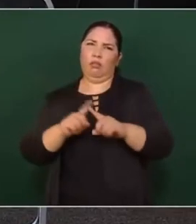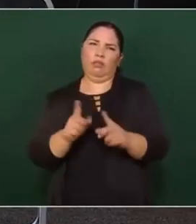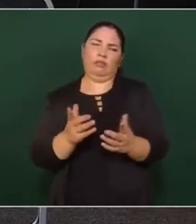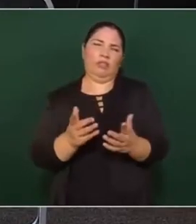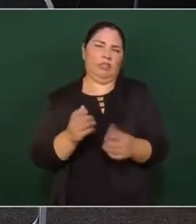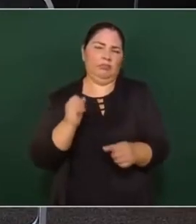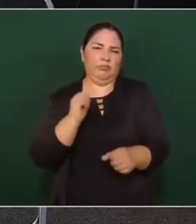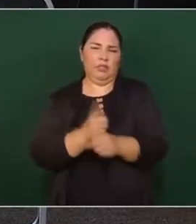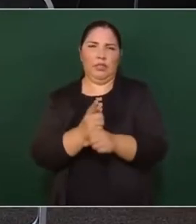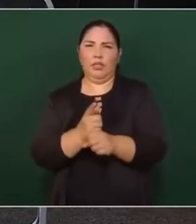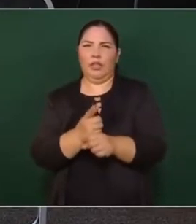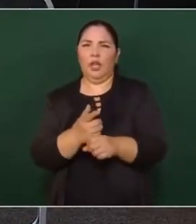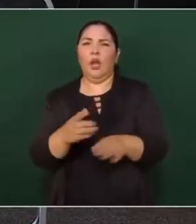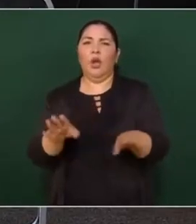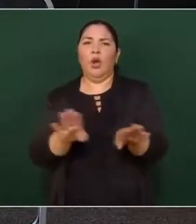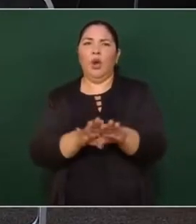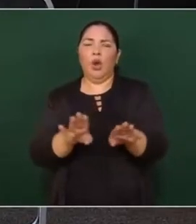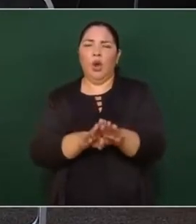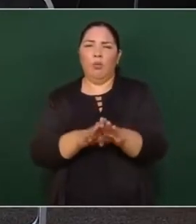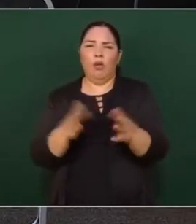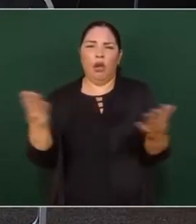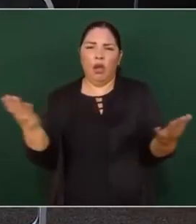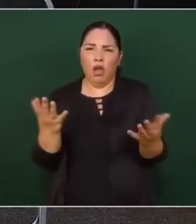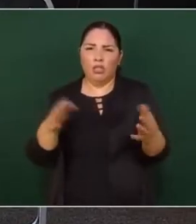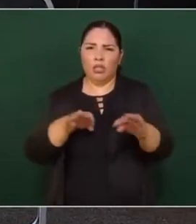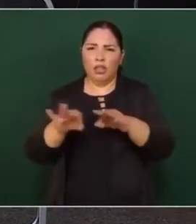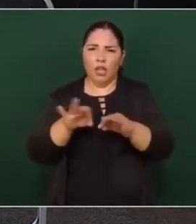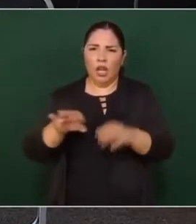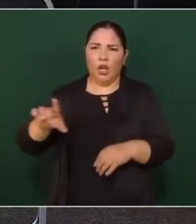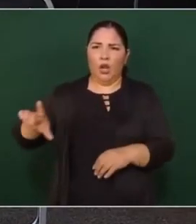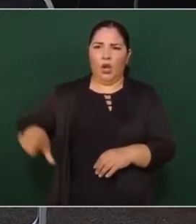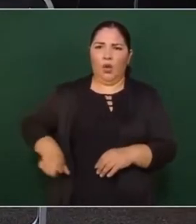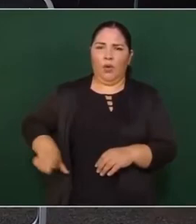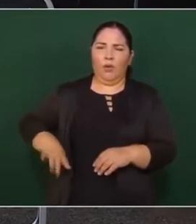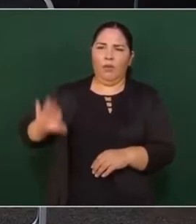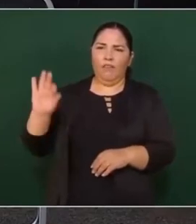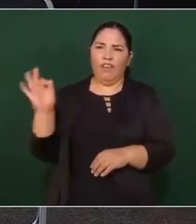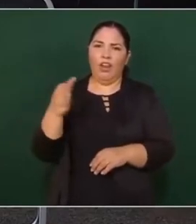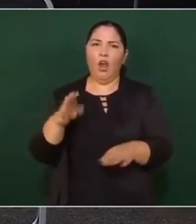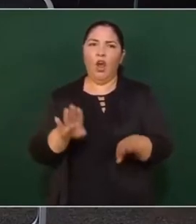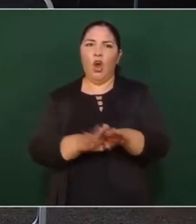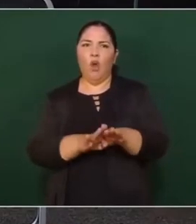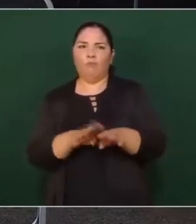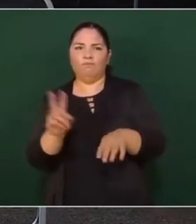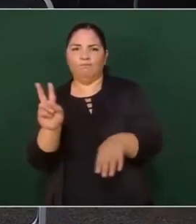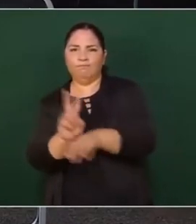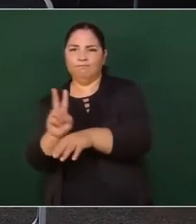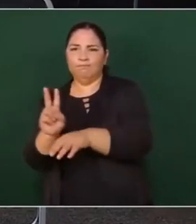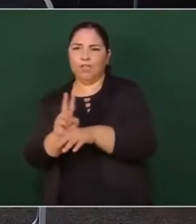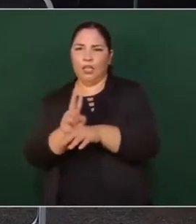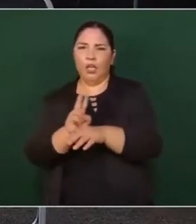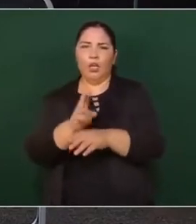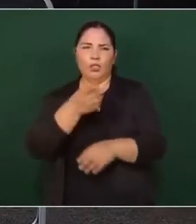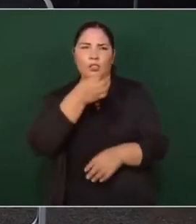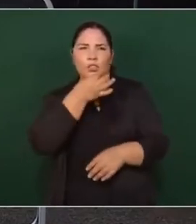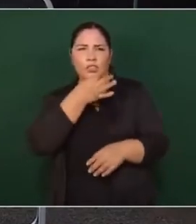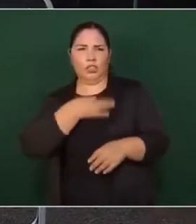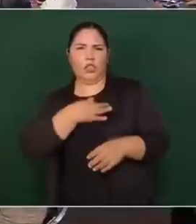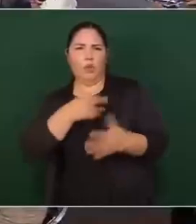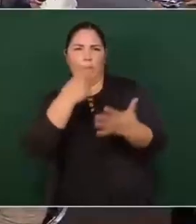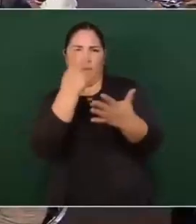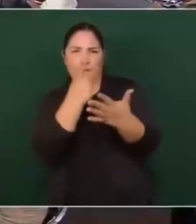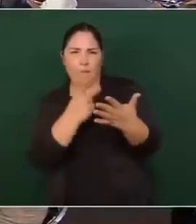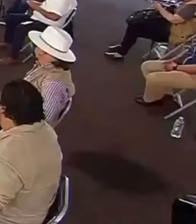hallazgos. ¿Cómo vamos a trabajar desde el gobierno federal para prevenir? Porque ya nos mencionaba usted, pues todos estos